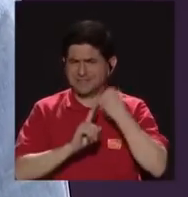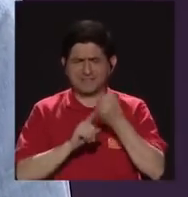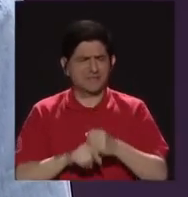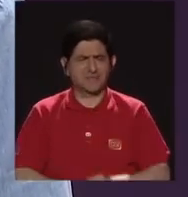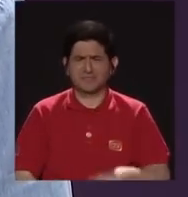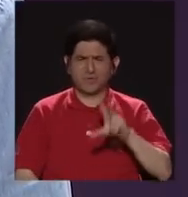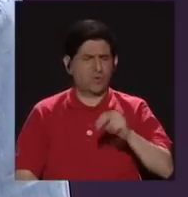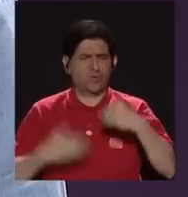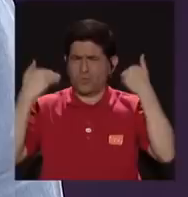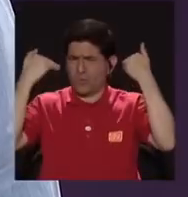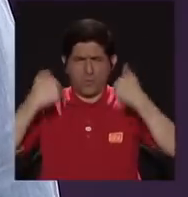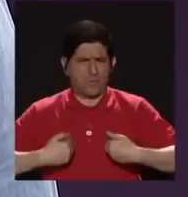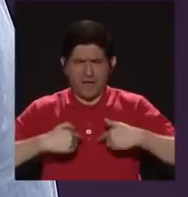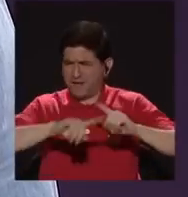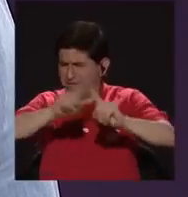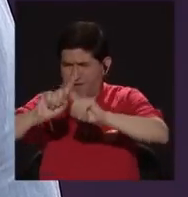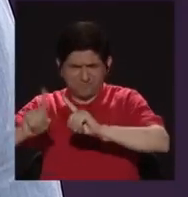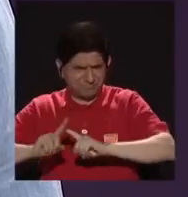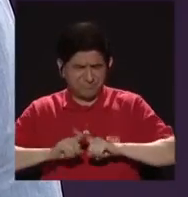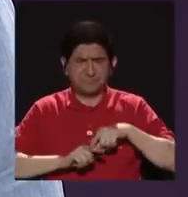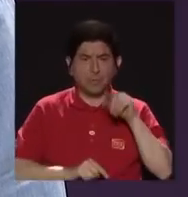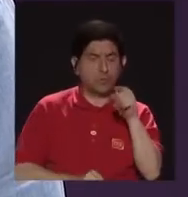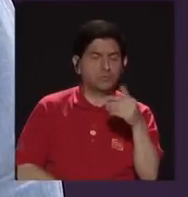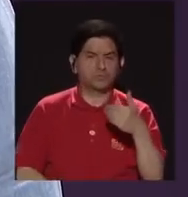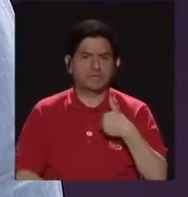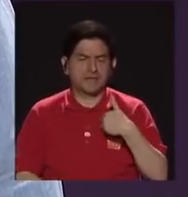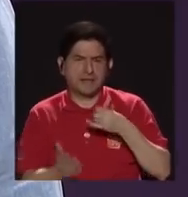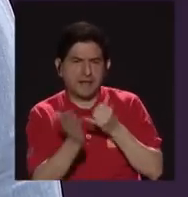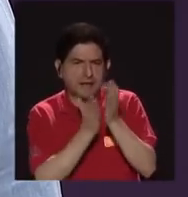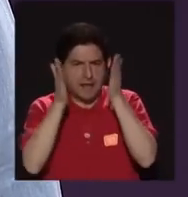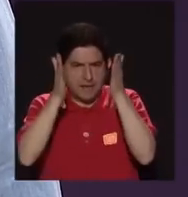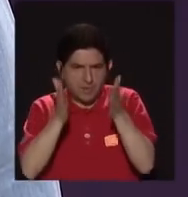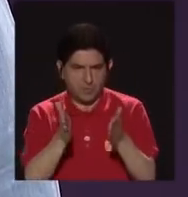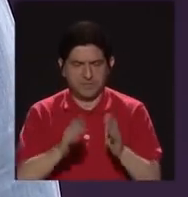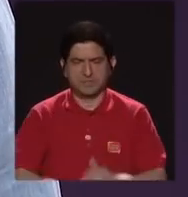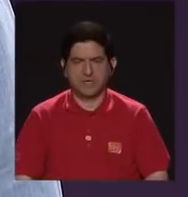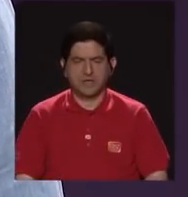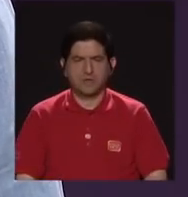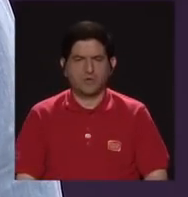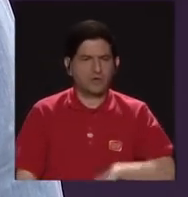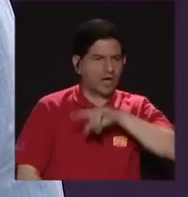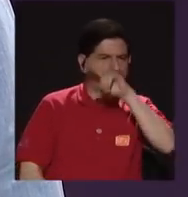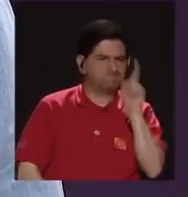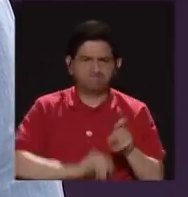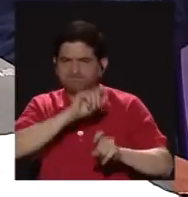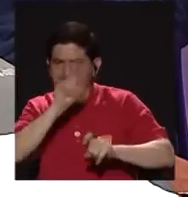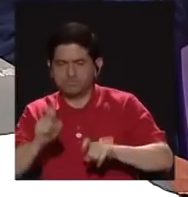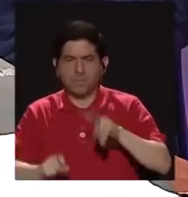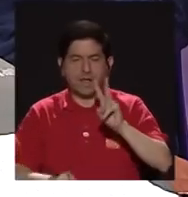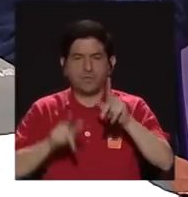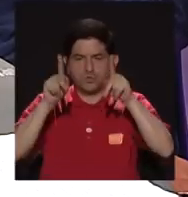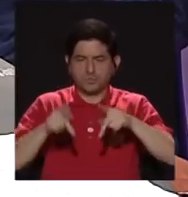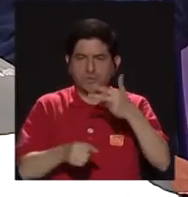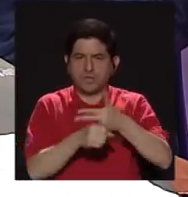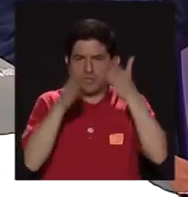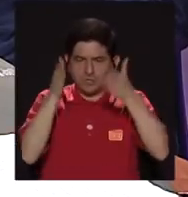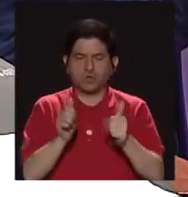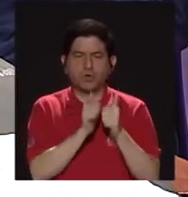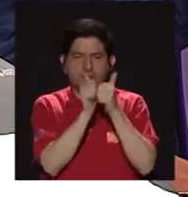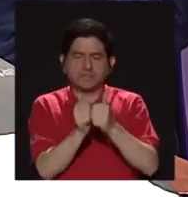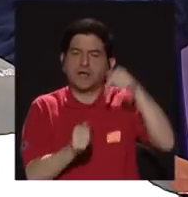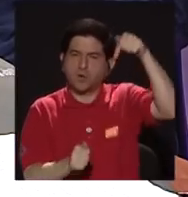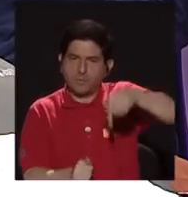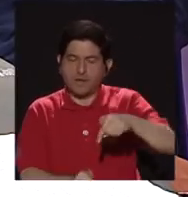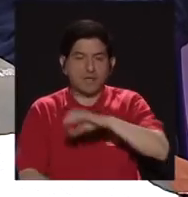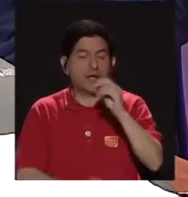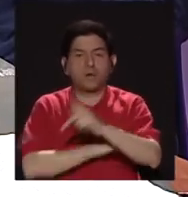desde todos lados. María, si tú tuvieras como investigadora que interpelar a dos guatemaltecas que te acompañan